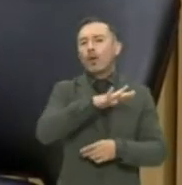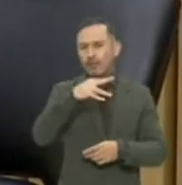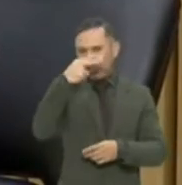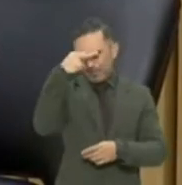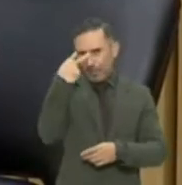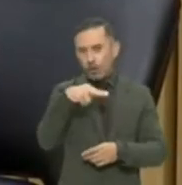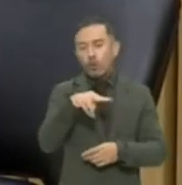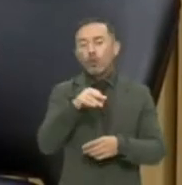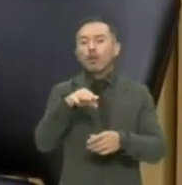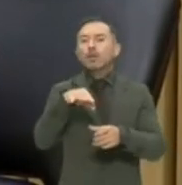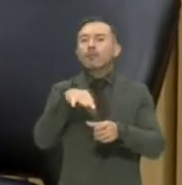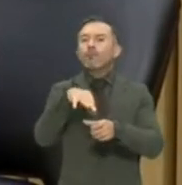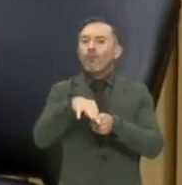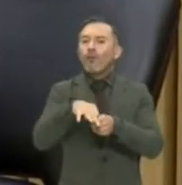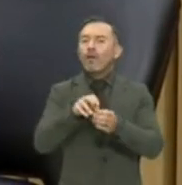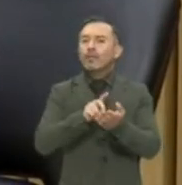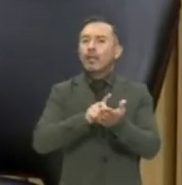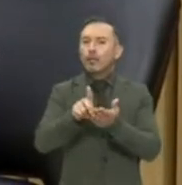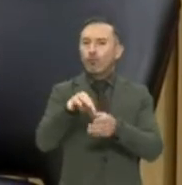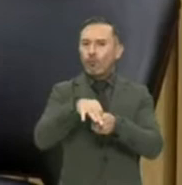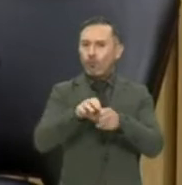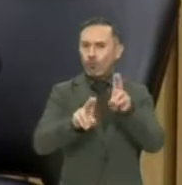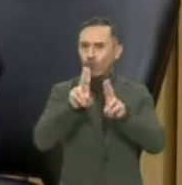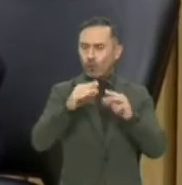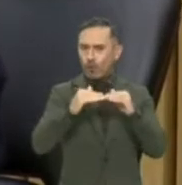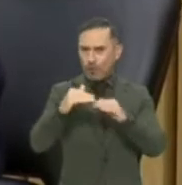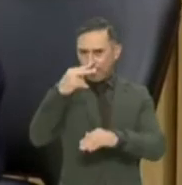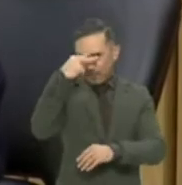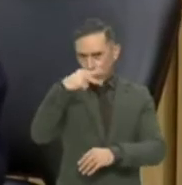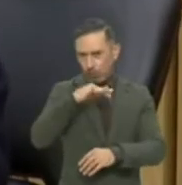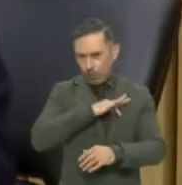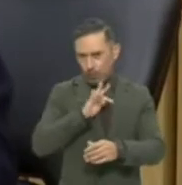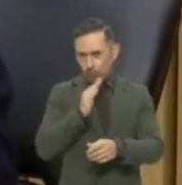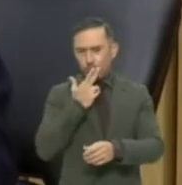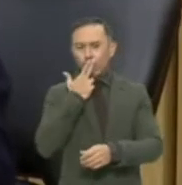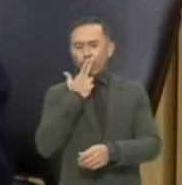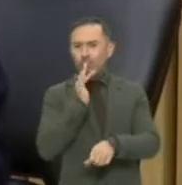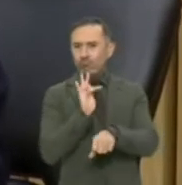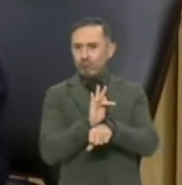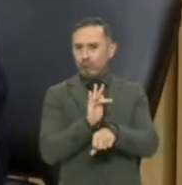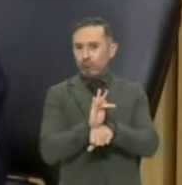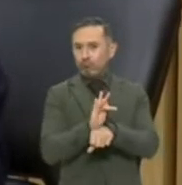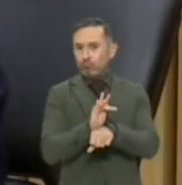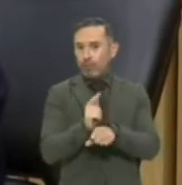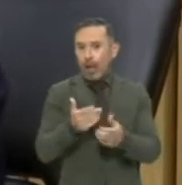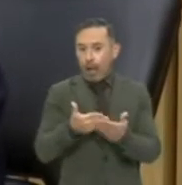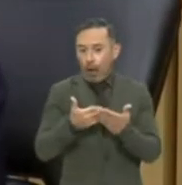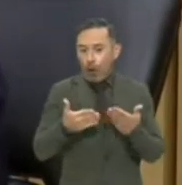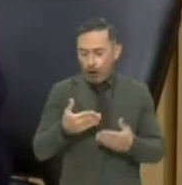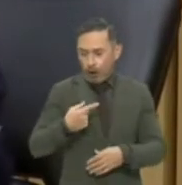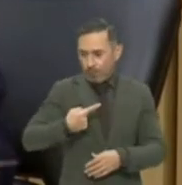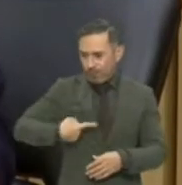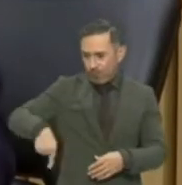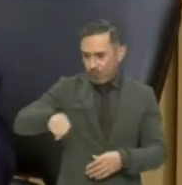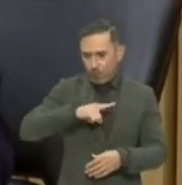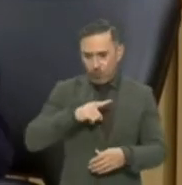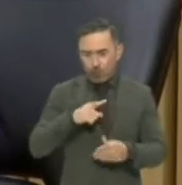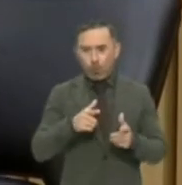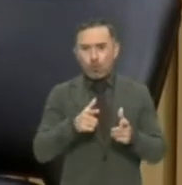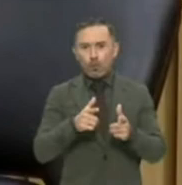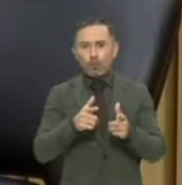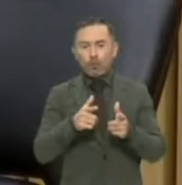mexicana, que finalmente es a quienes nos debemos como servidores